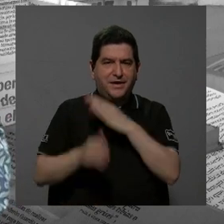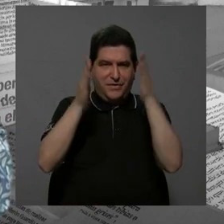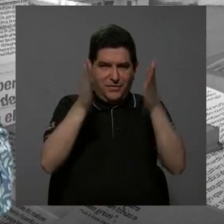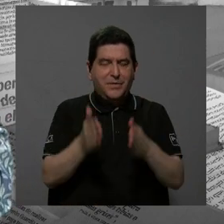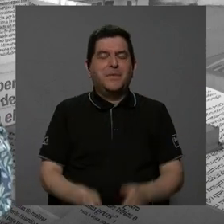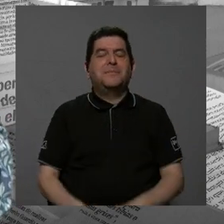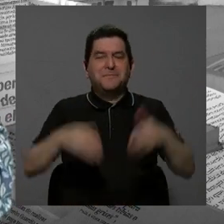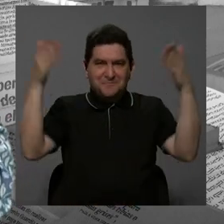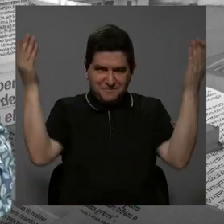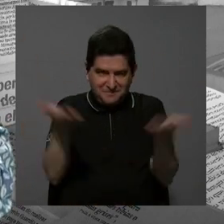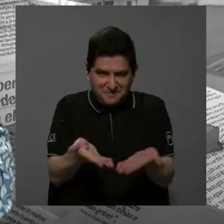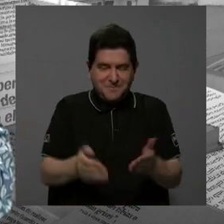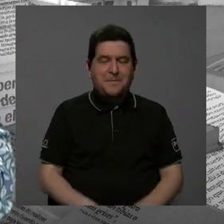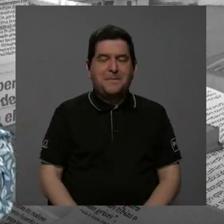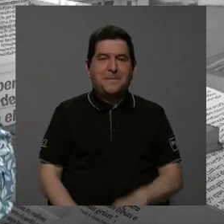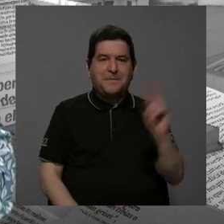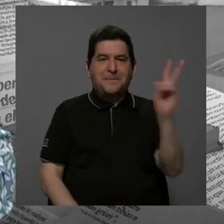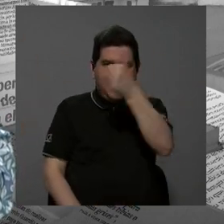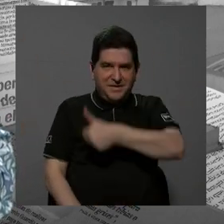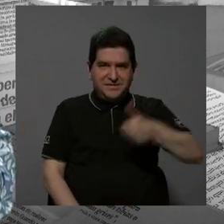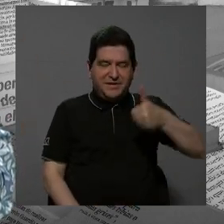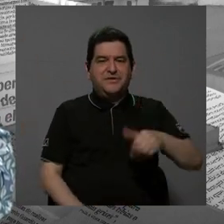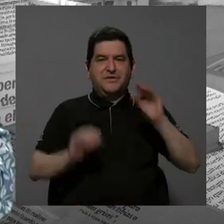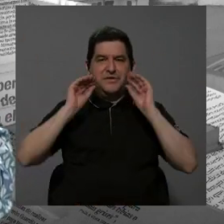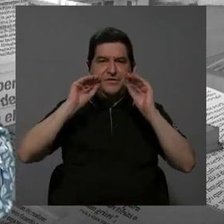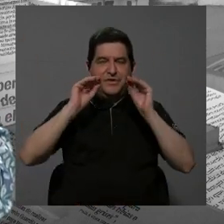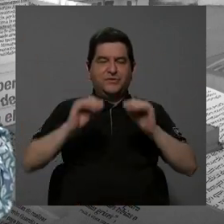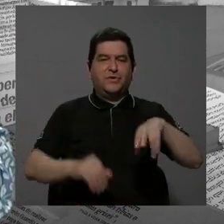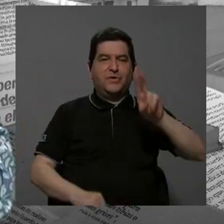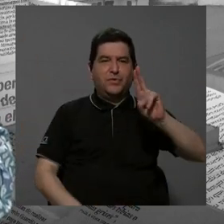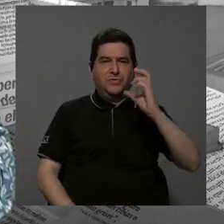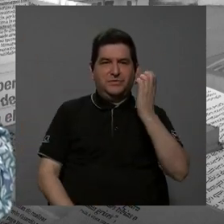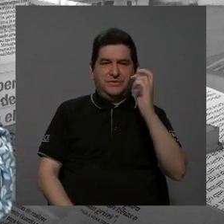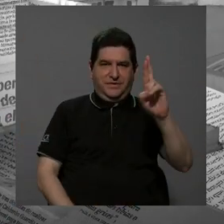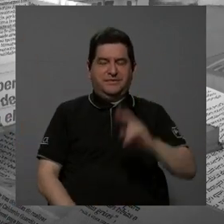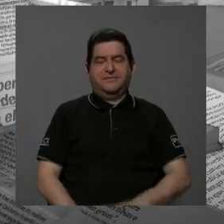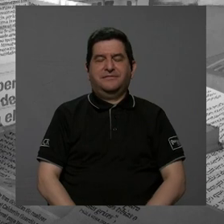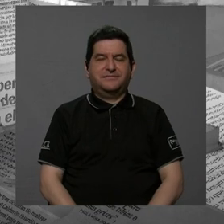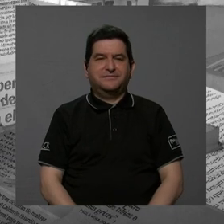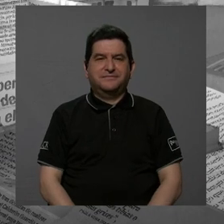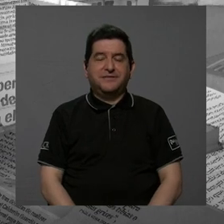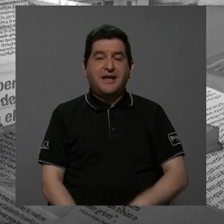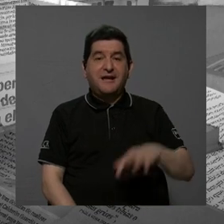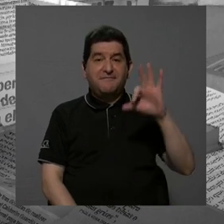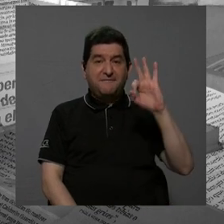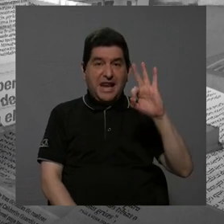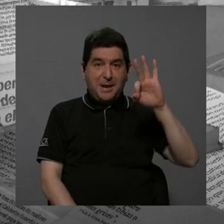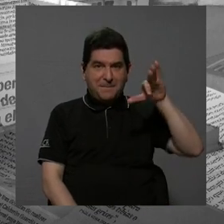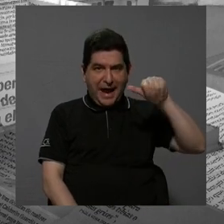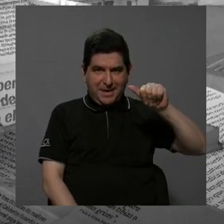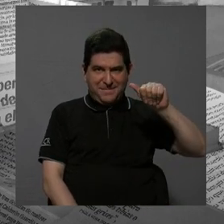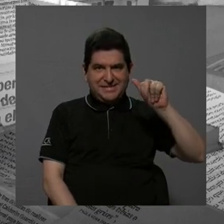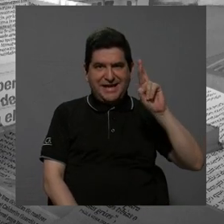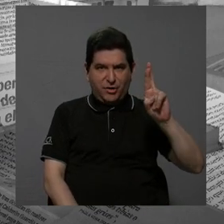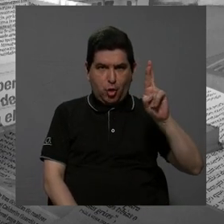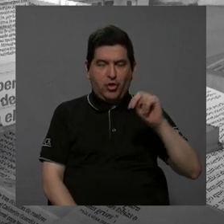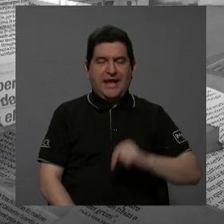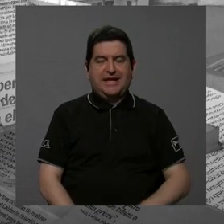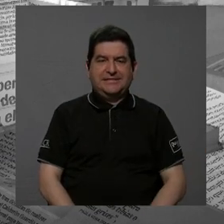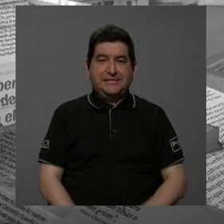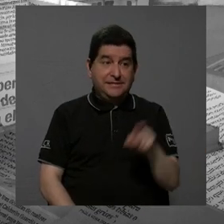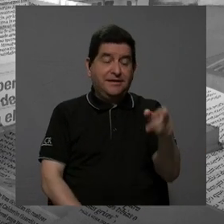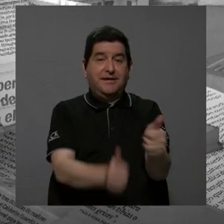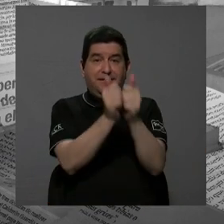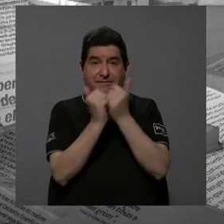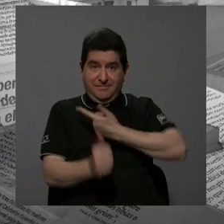bienvenido es el vicerector de docencia de la Universidad de Costa Rica, Felipe Alpizar Rodríguez, quien